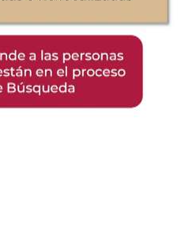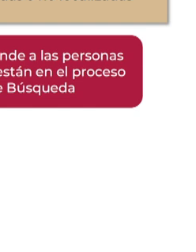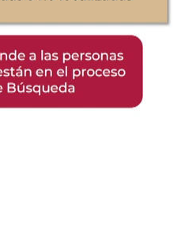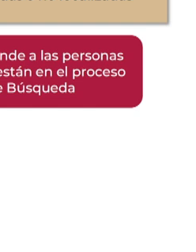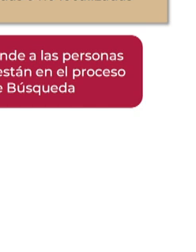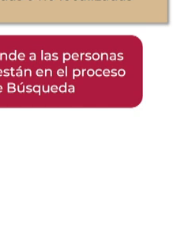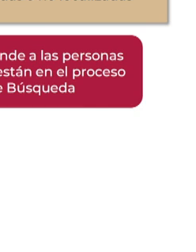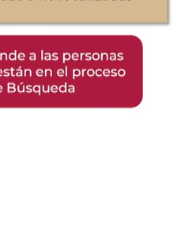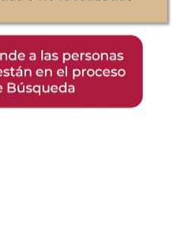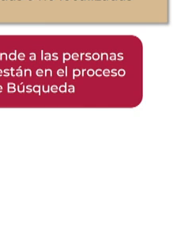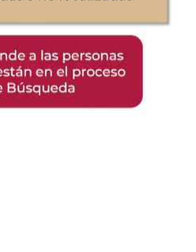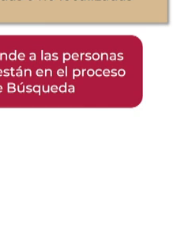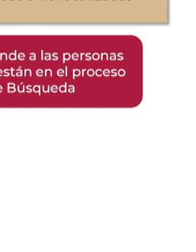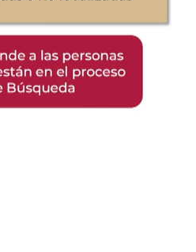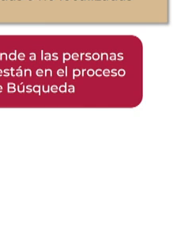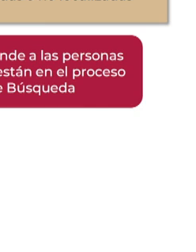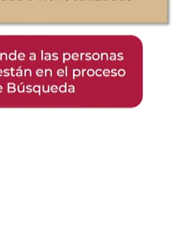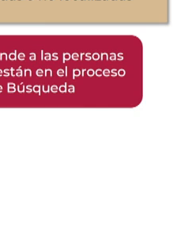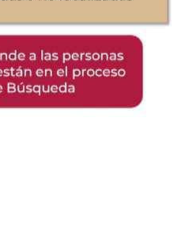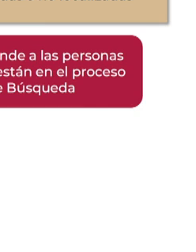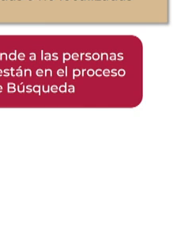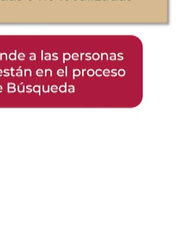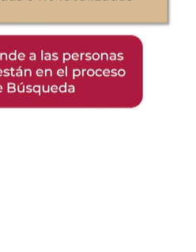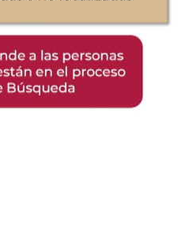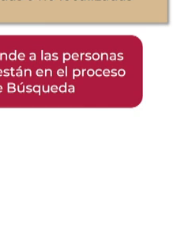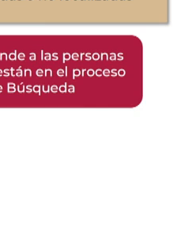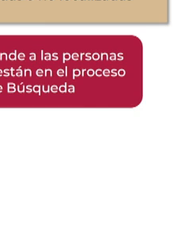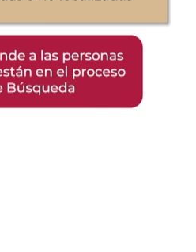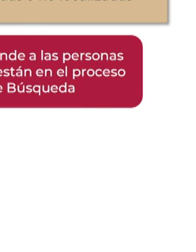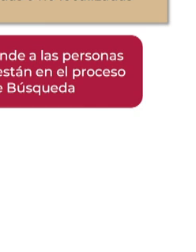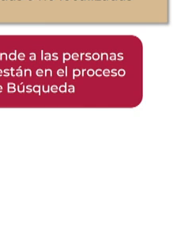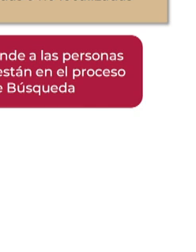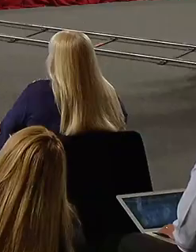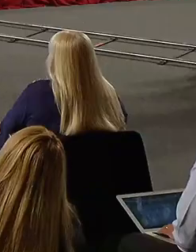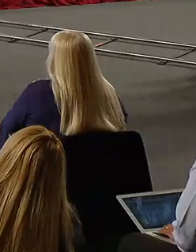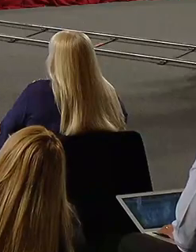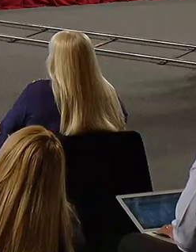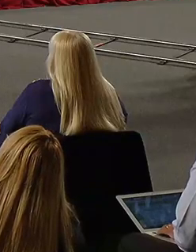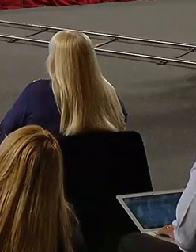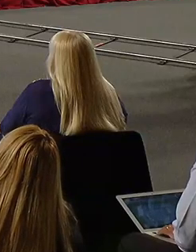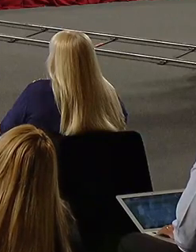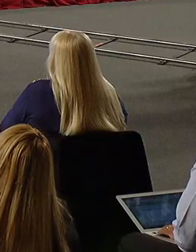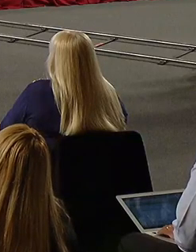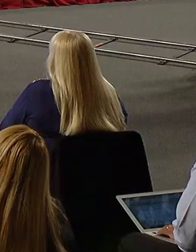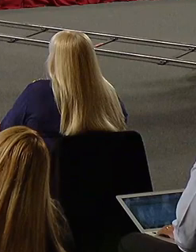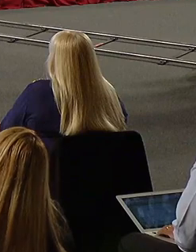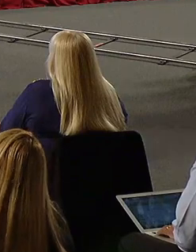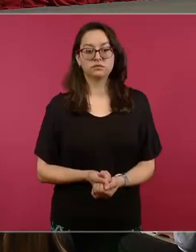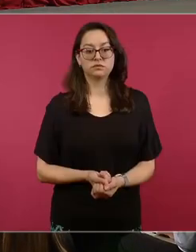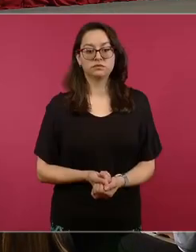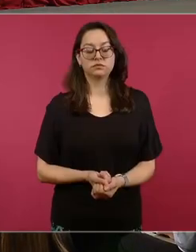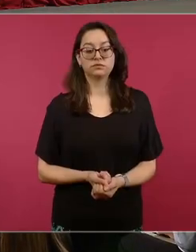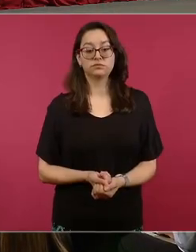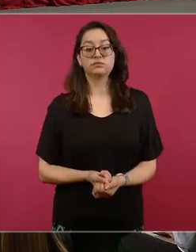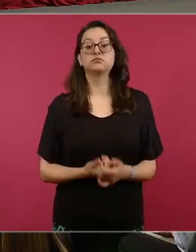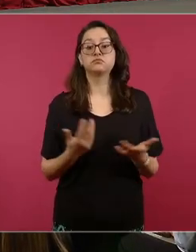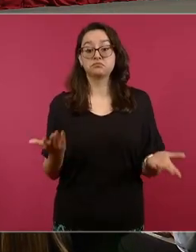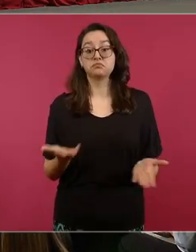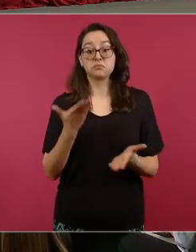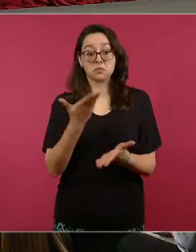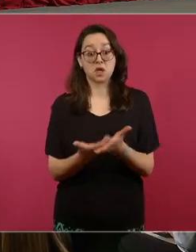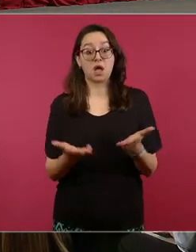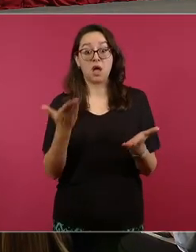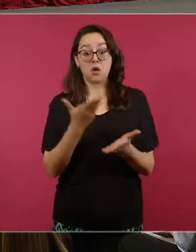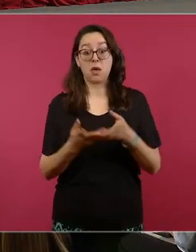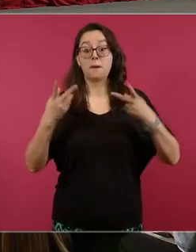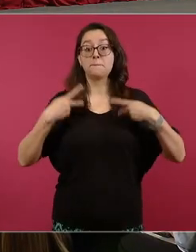jefe de gobierno con prueba de vida por tanto actualmente hay 99 mil 729